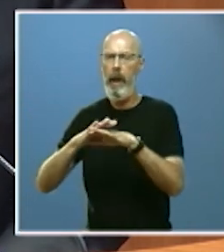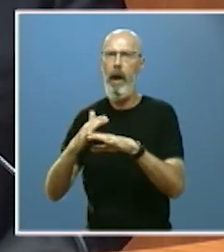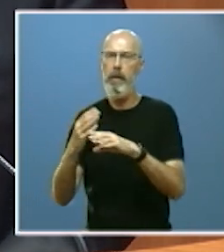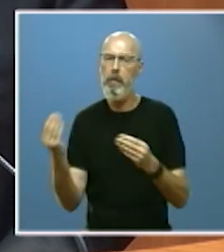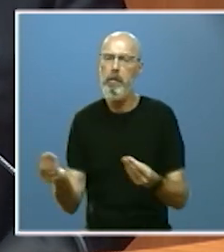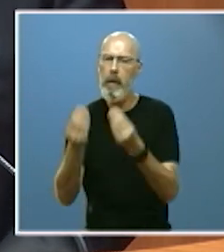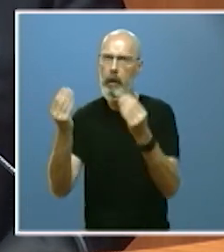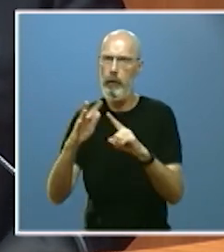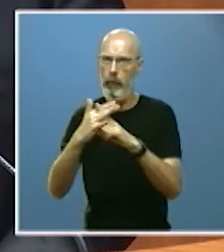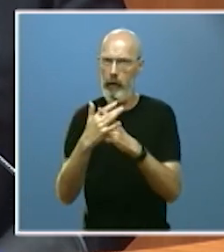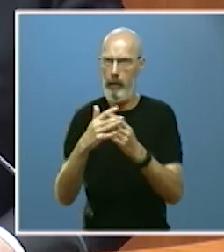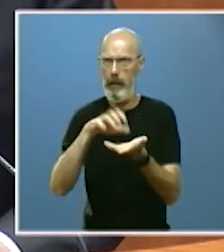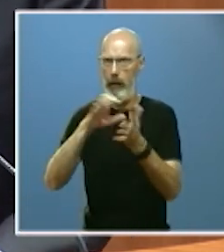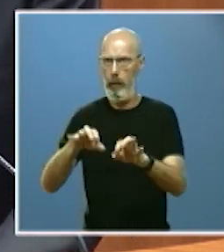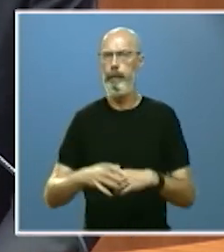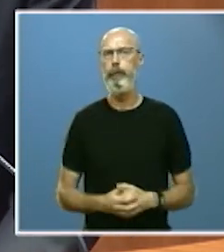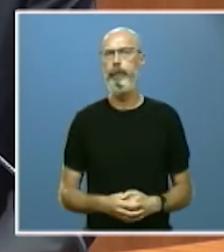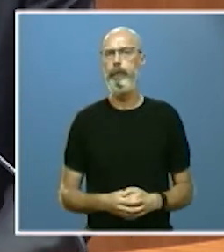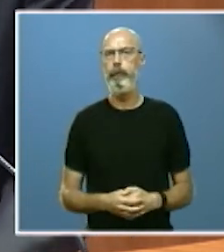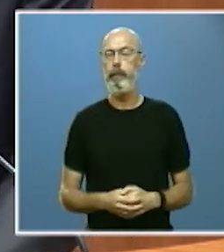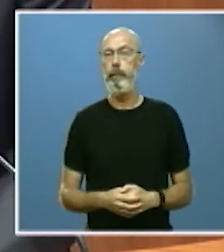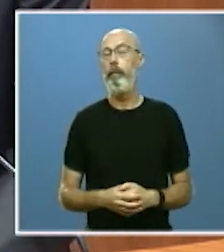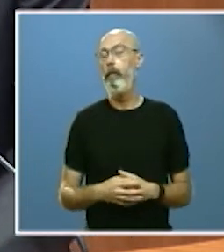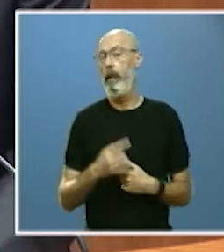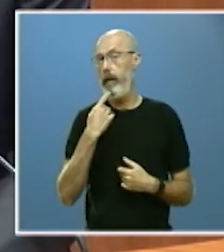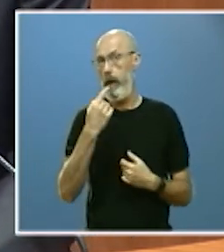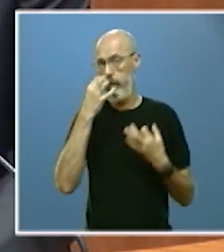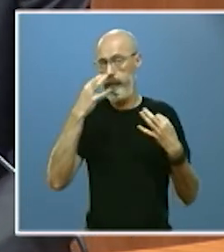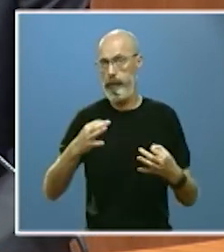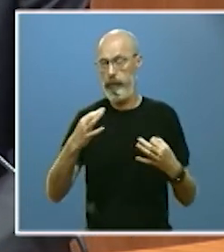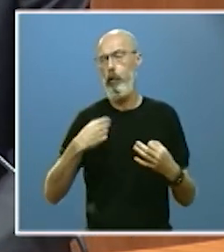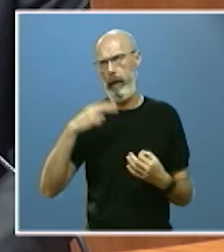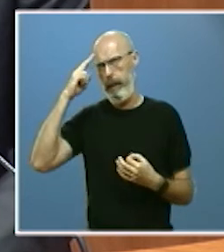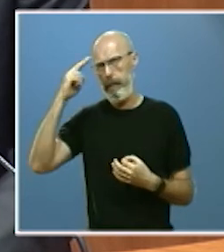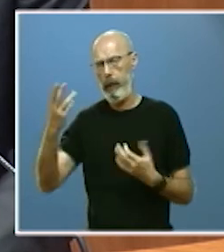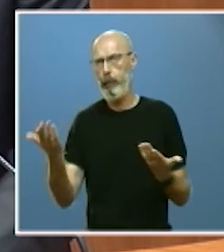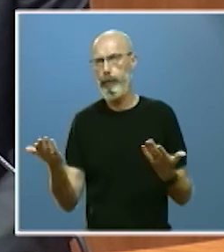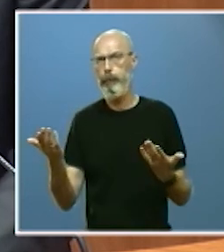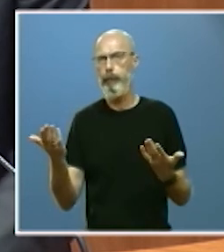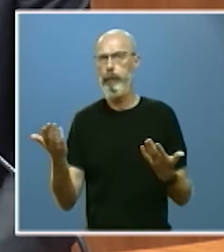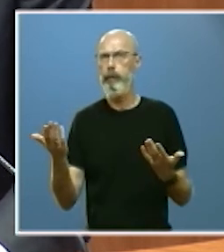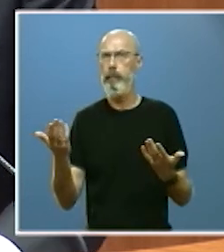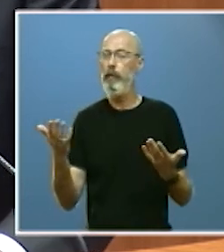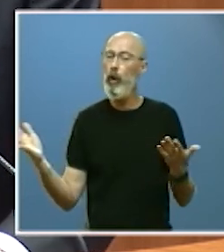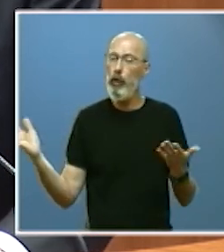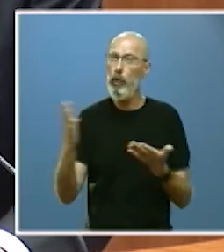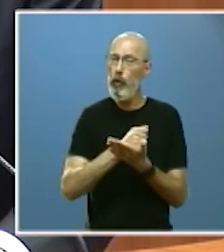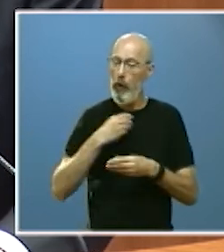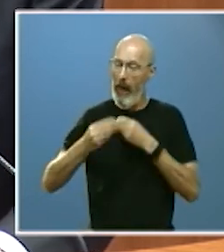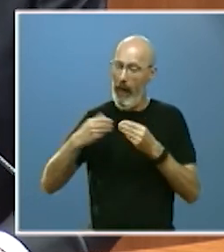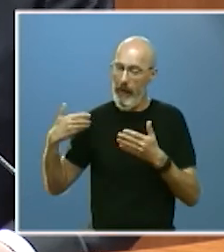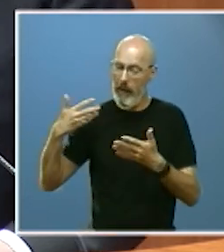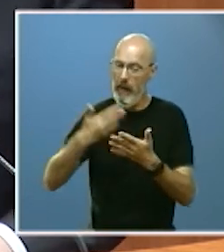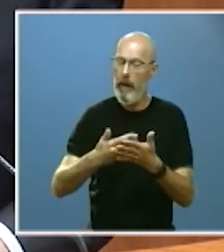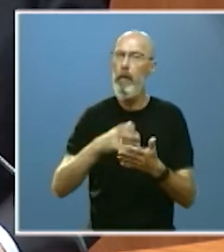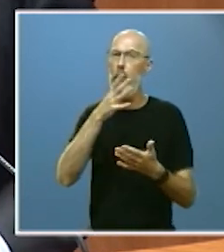al máximo estas les aseguro con todo respeto que todo ello se está haciendo desde el amor y